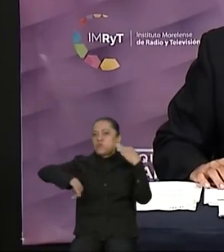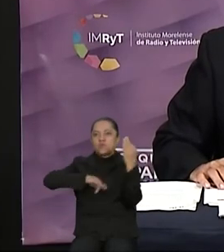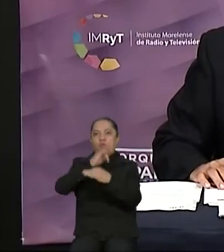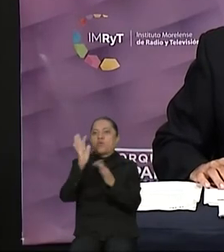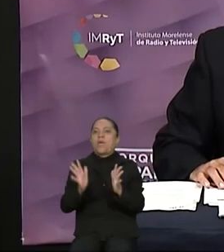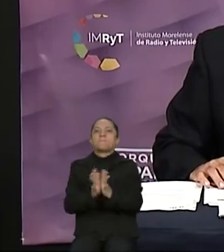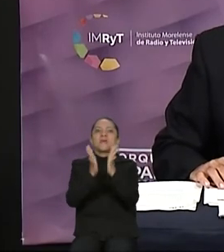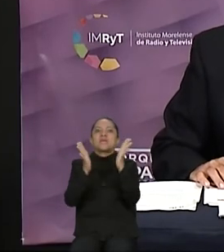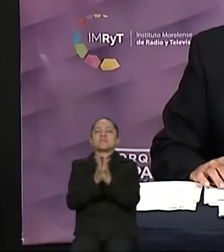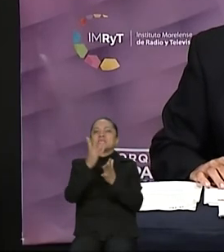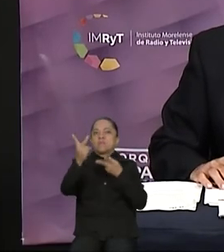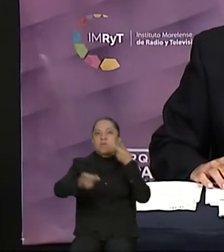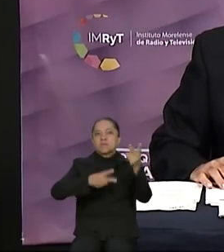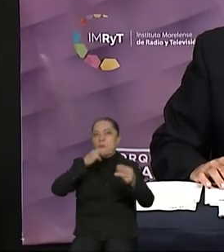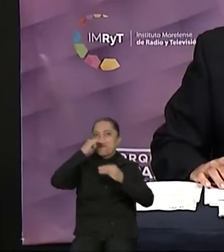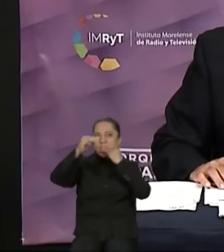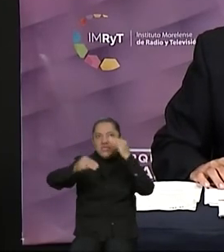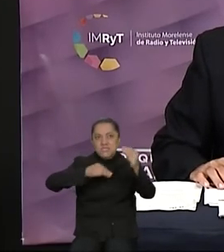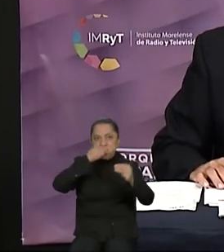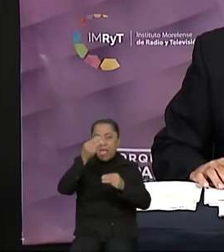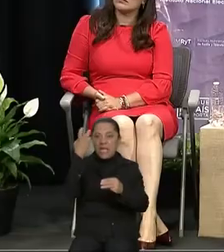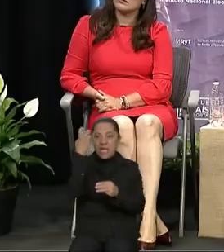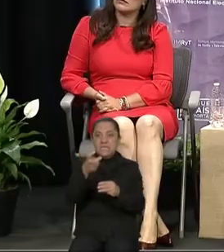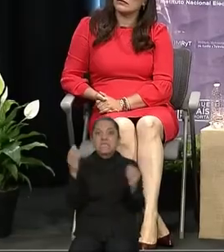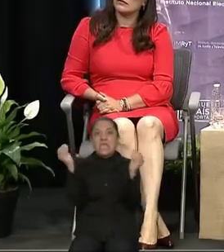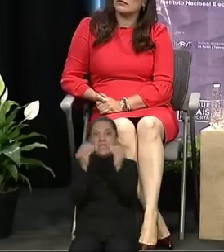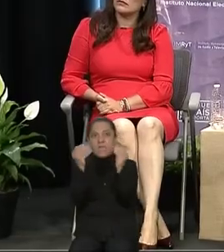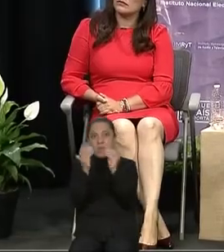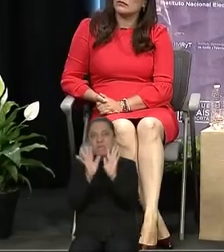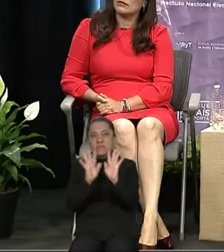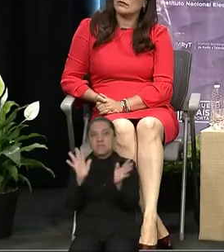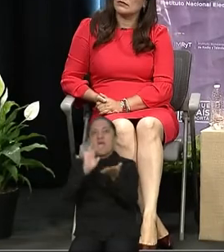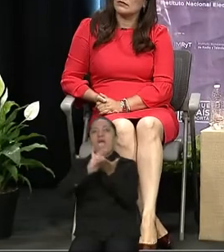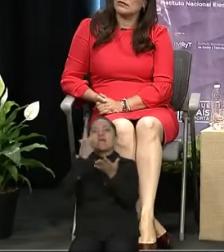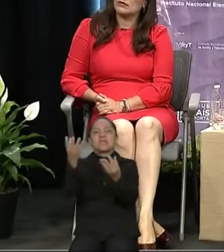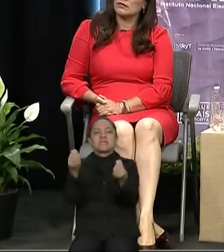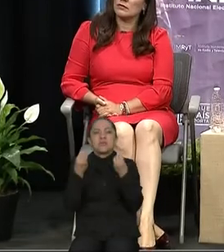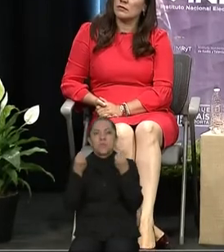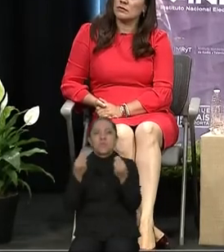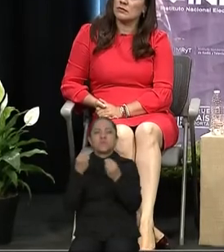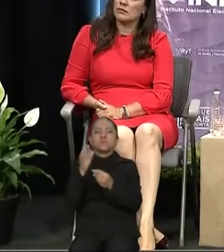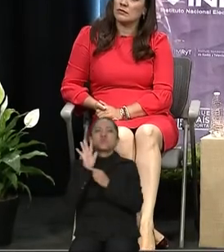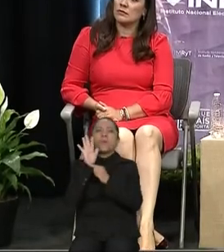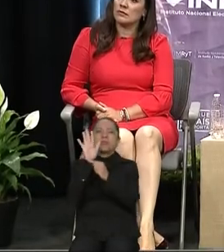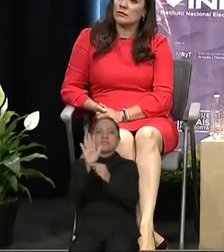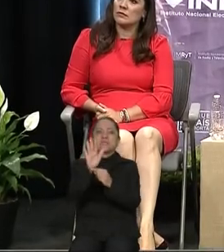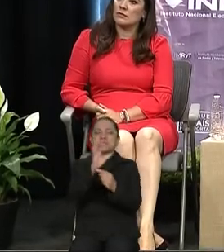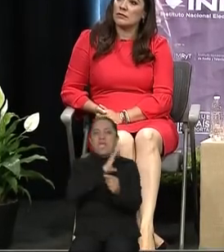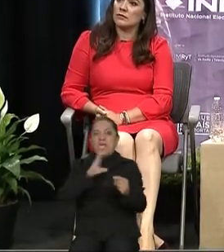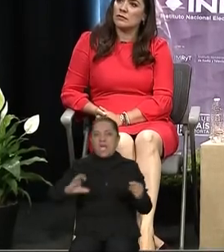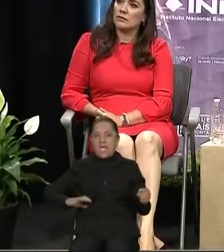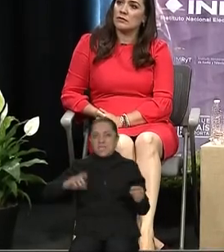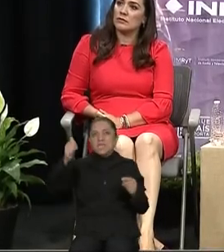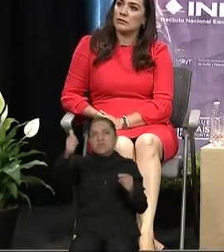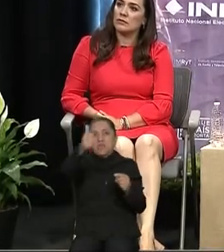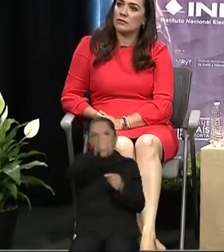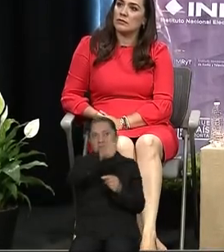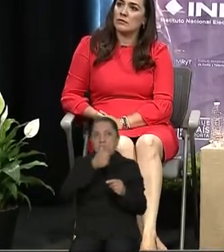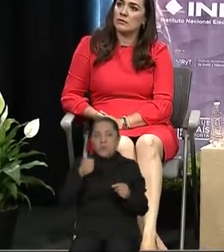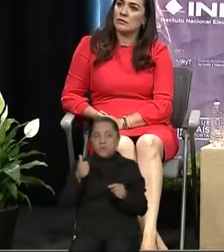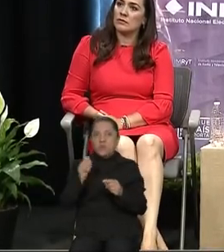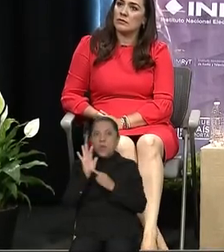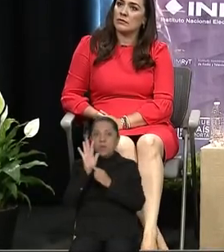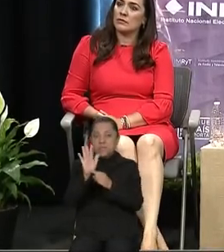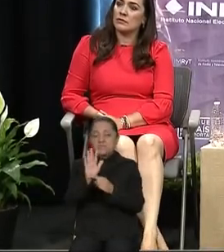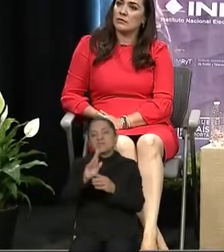mensajes alusivos a este debate agradeciendo muy encarecidamente la presencia de las candidatas y los candidatos presentes y de nueva cuenta